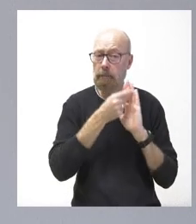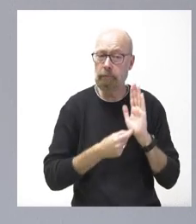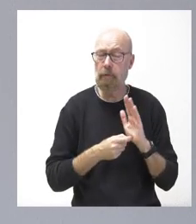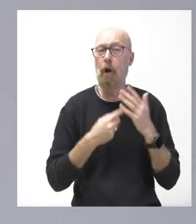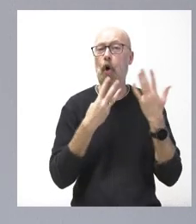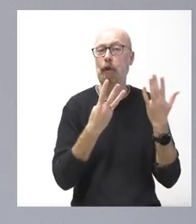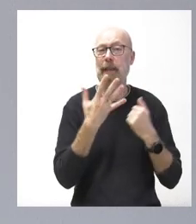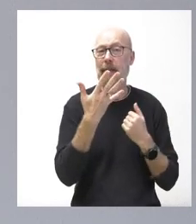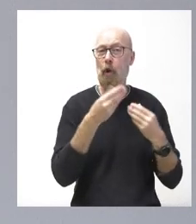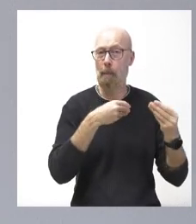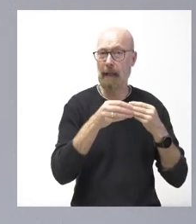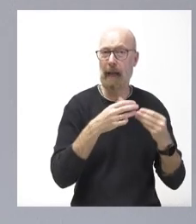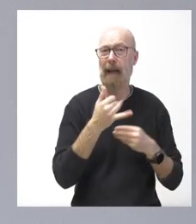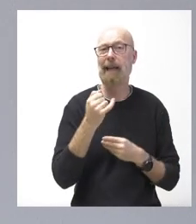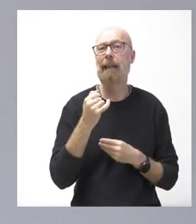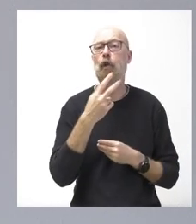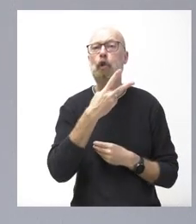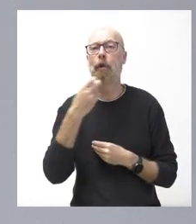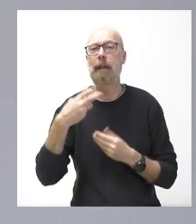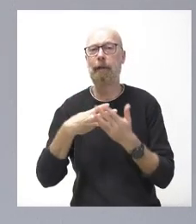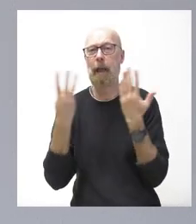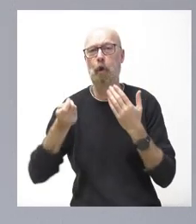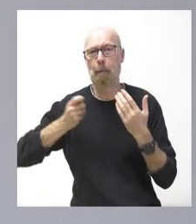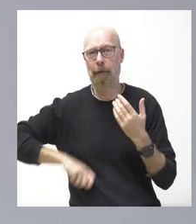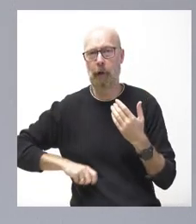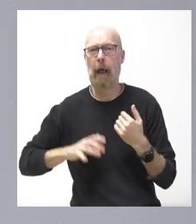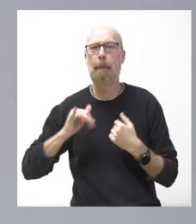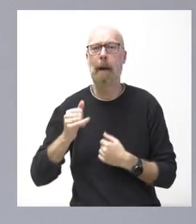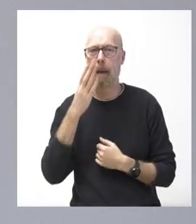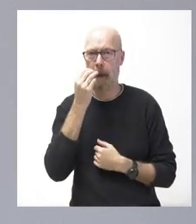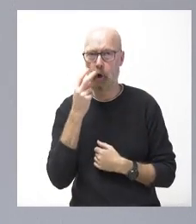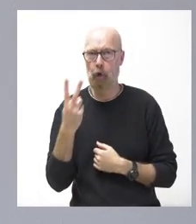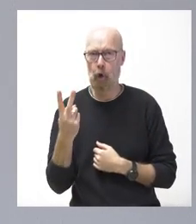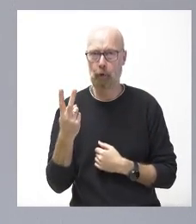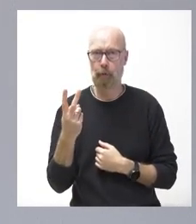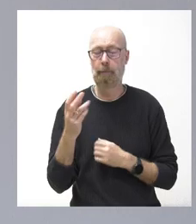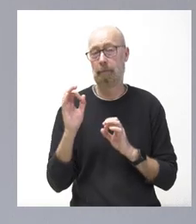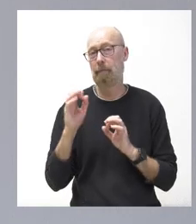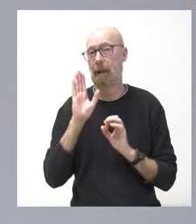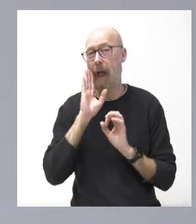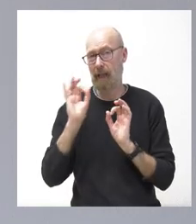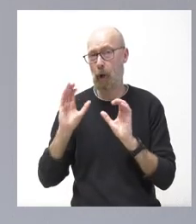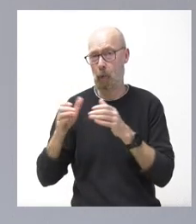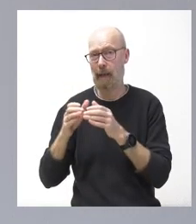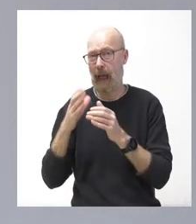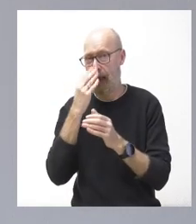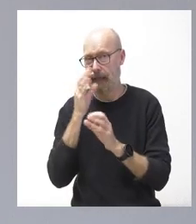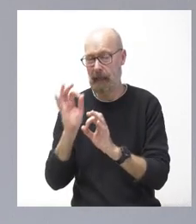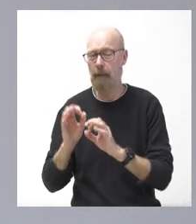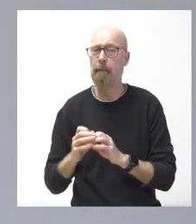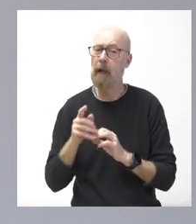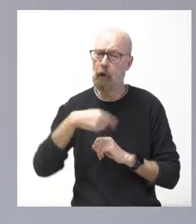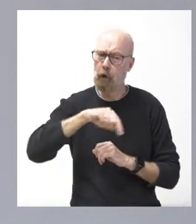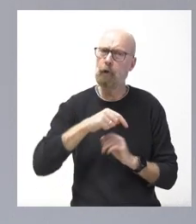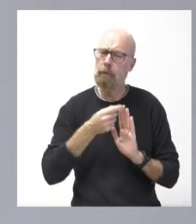medios materiales y 218 profesionales más dos perros en caso de la unidad canina. Este es un ofrecimiento que